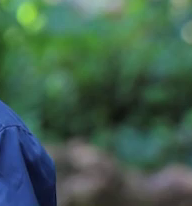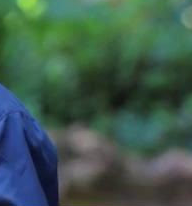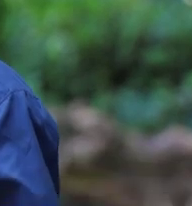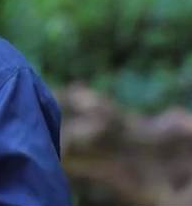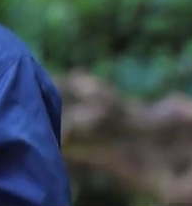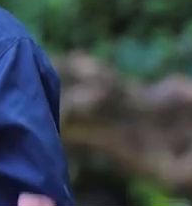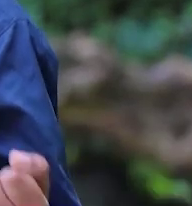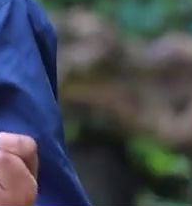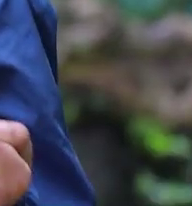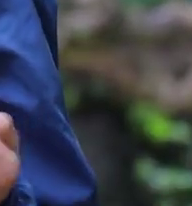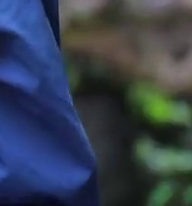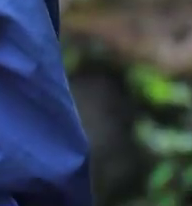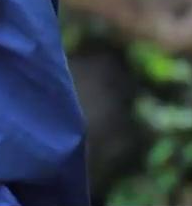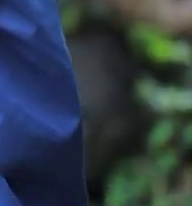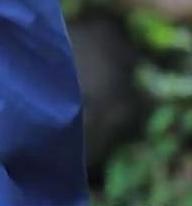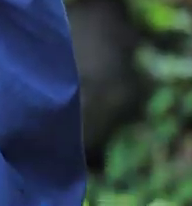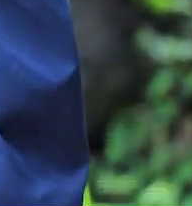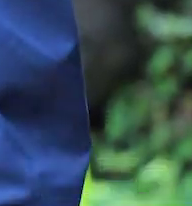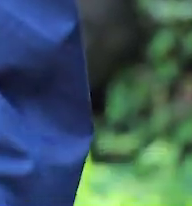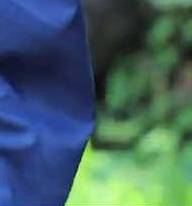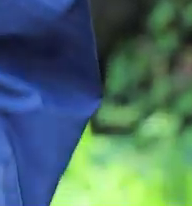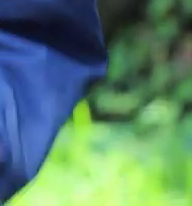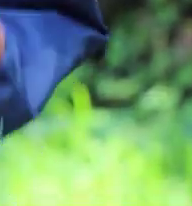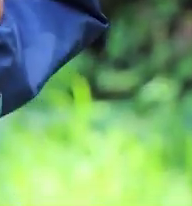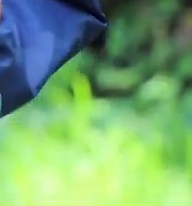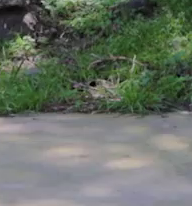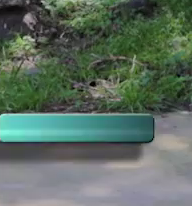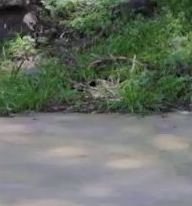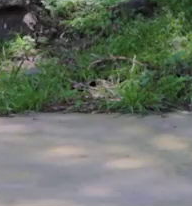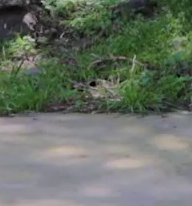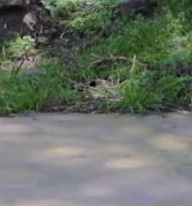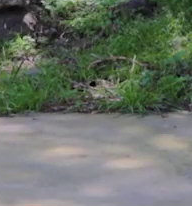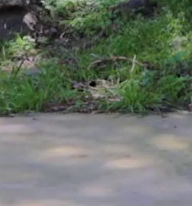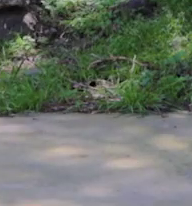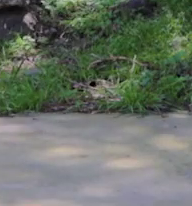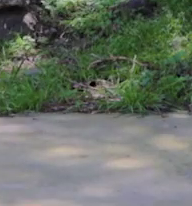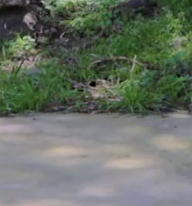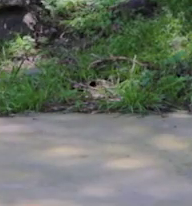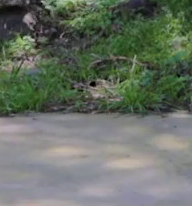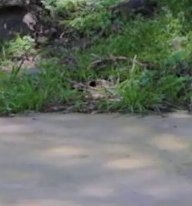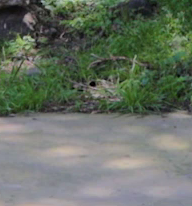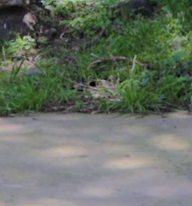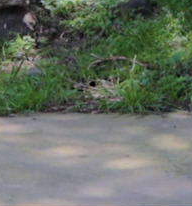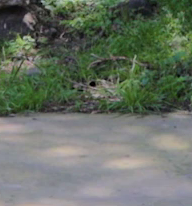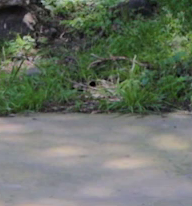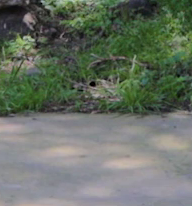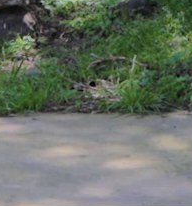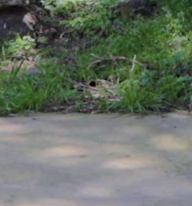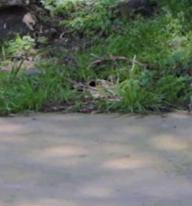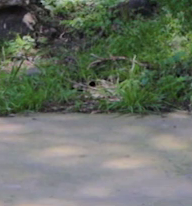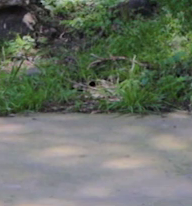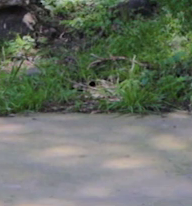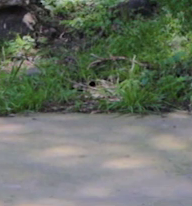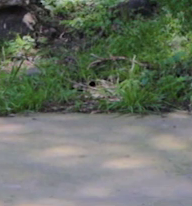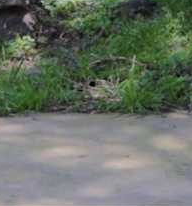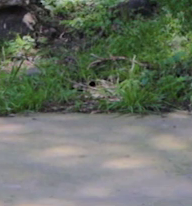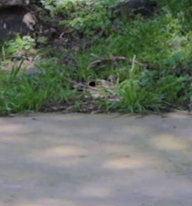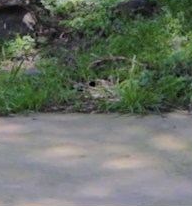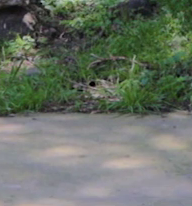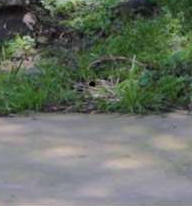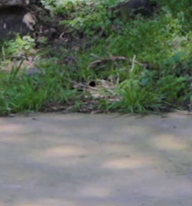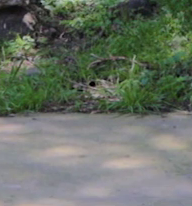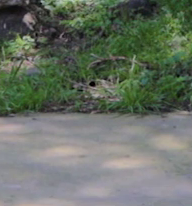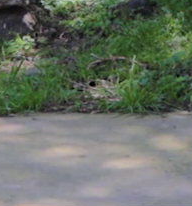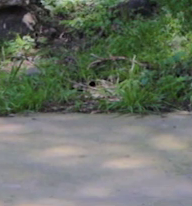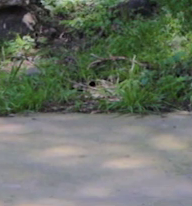Flexionamos a 90 grados. Bajamos. Flexión, extensión. Flexión, extensión. Muy bien,